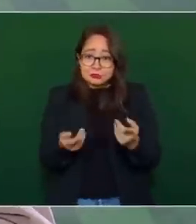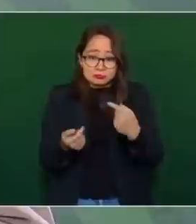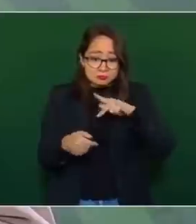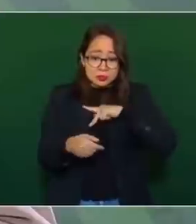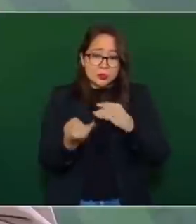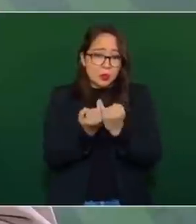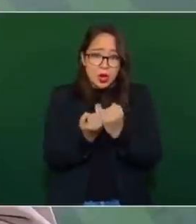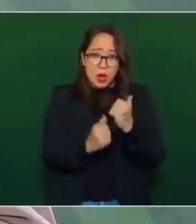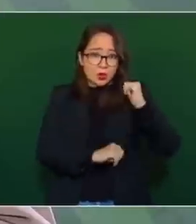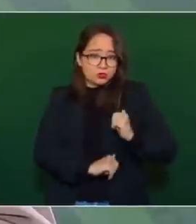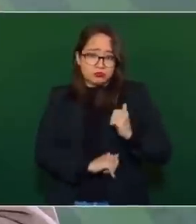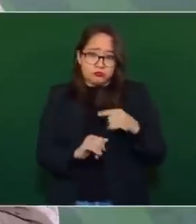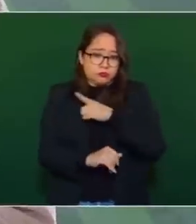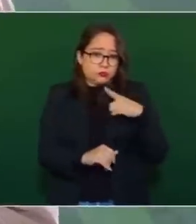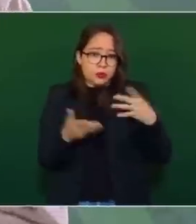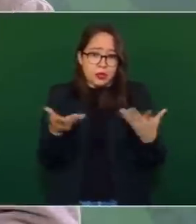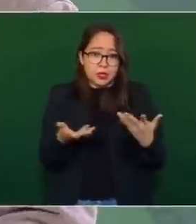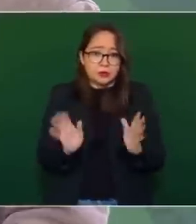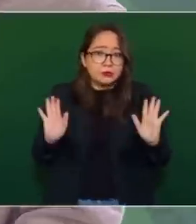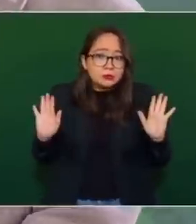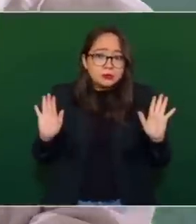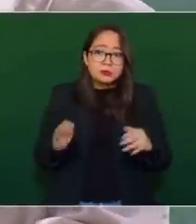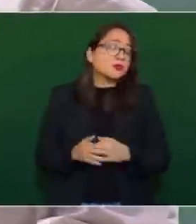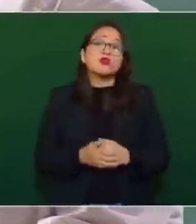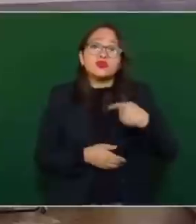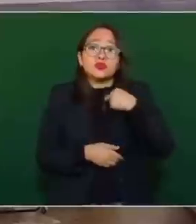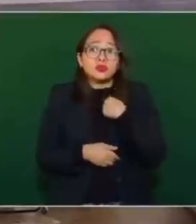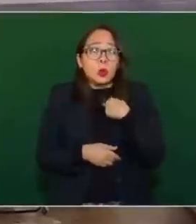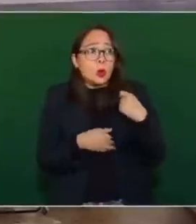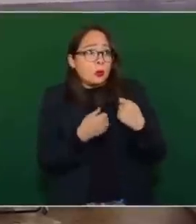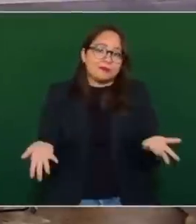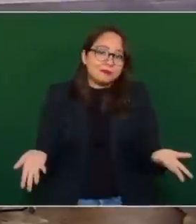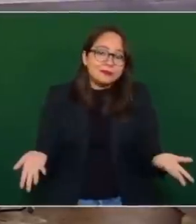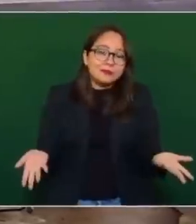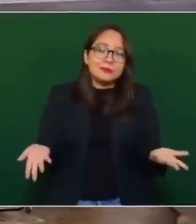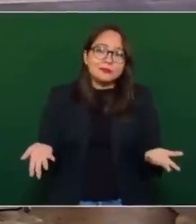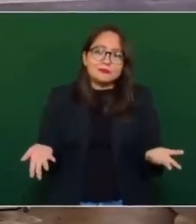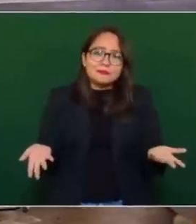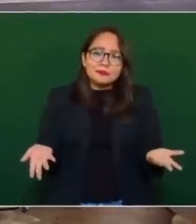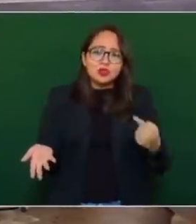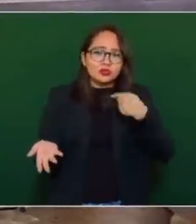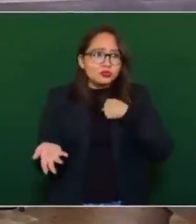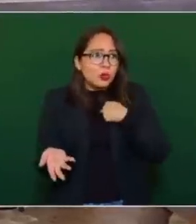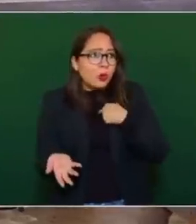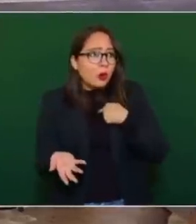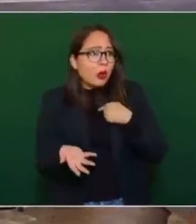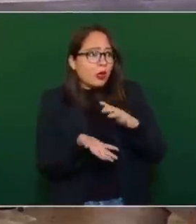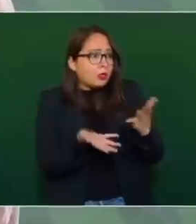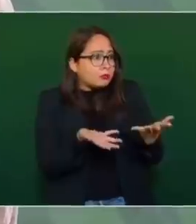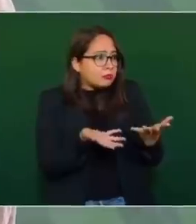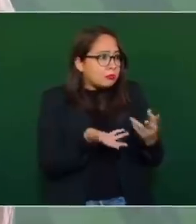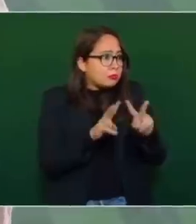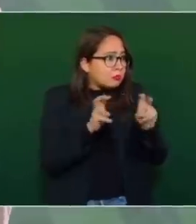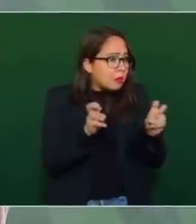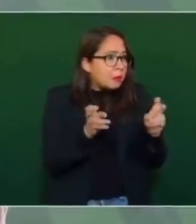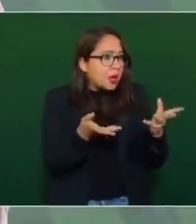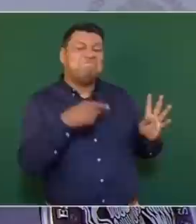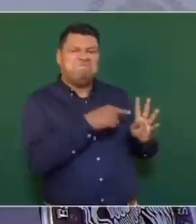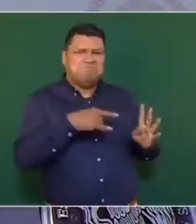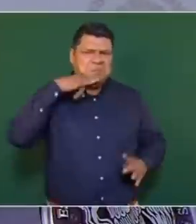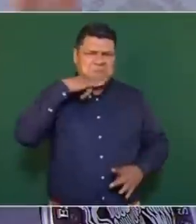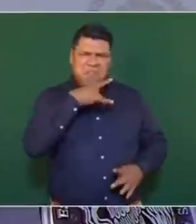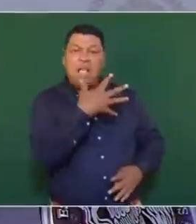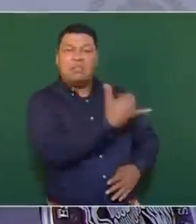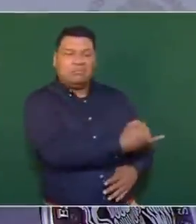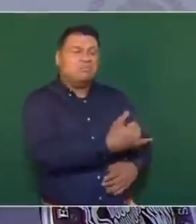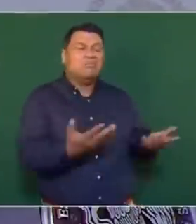competente actúe, yo no tengo que ver con la fiscalía, no tengo nada que ver con el Poder Judicial.